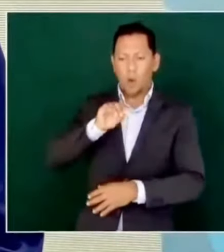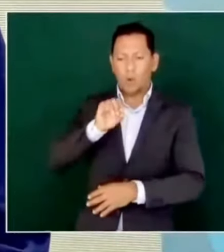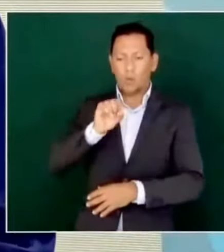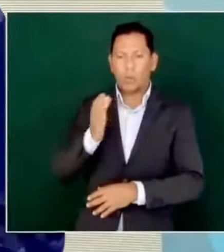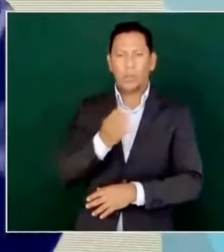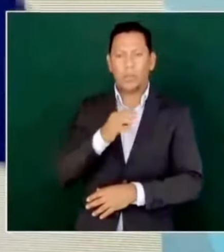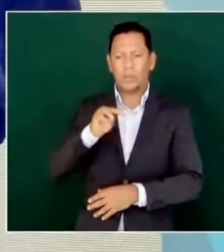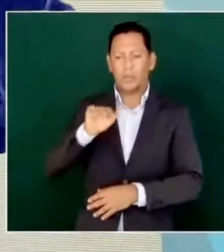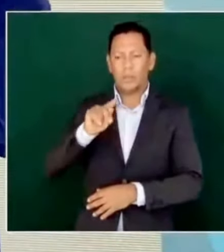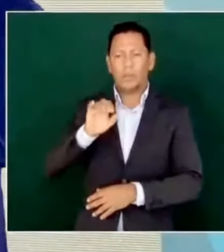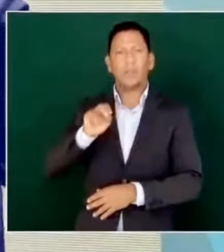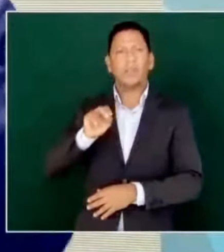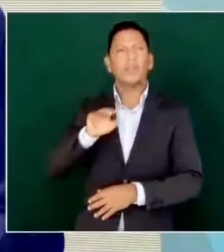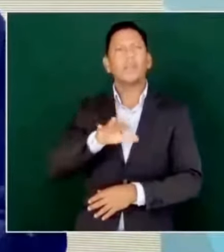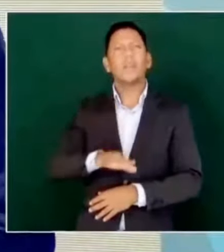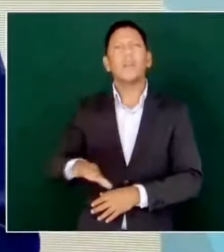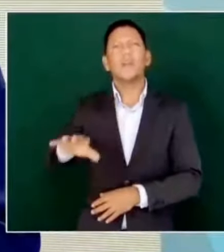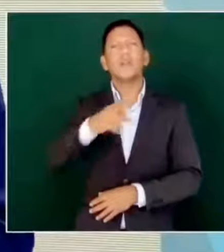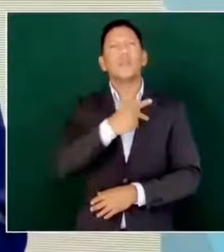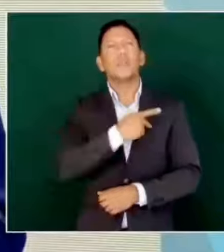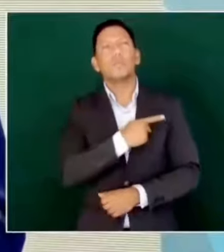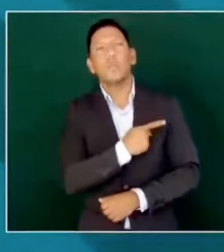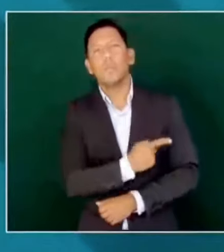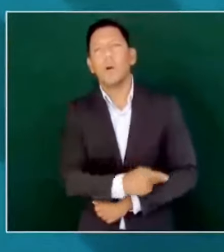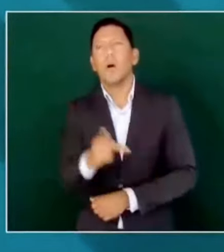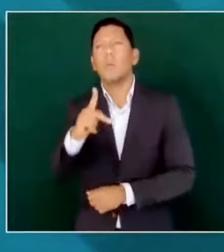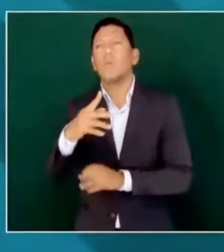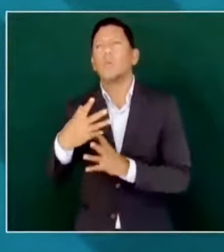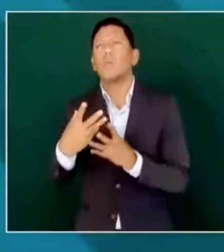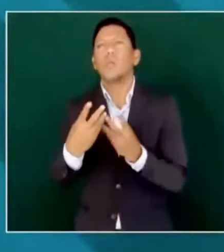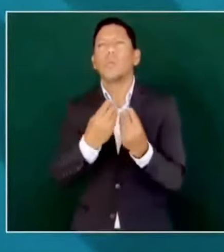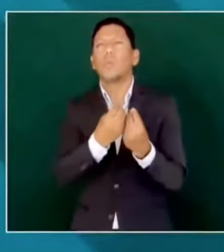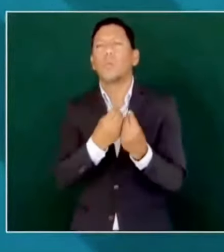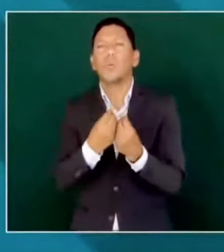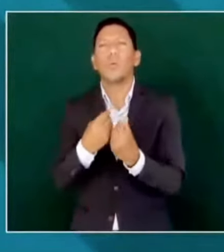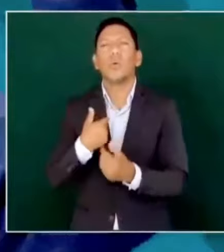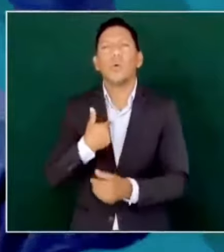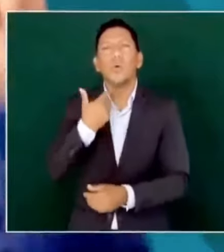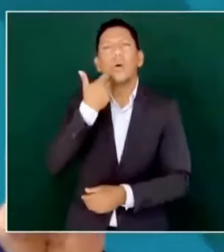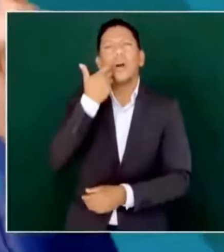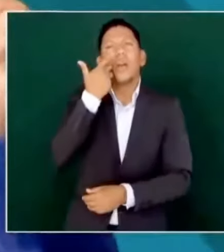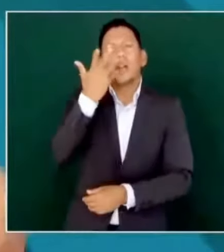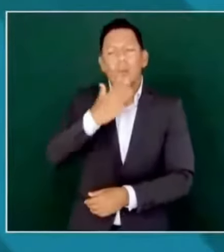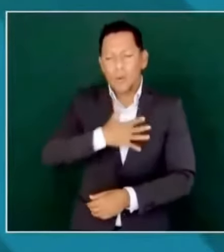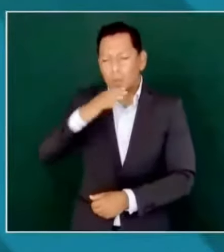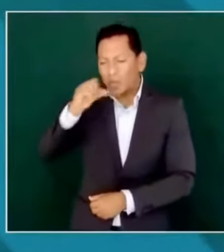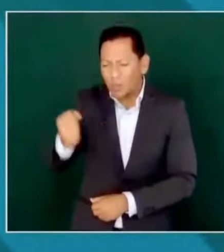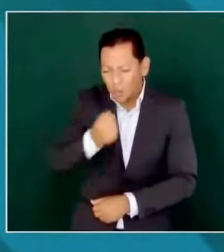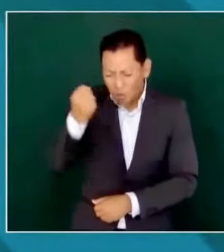con los pobres de la tierra, quiero yo mi suerte echar